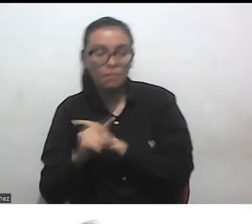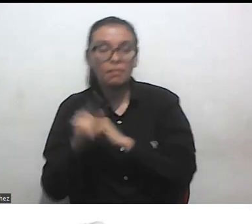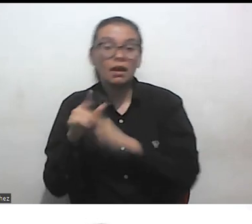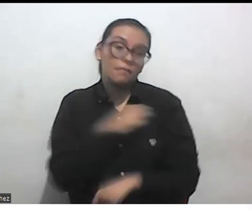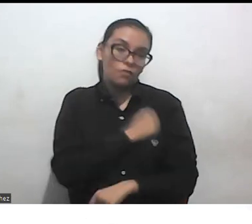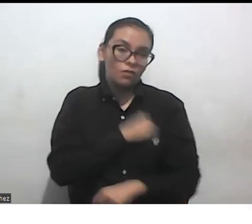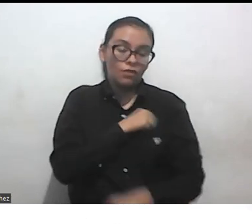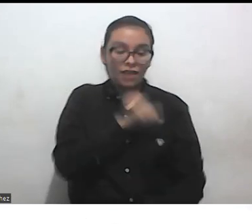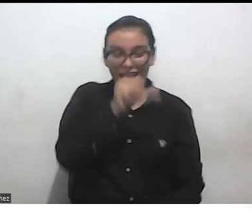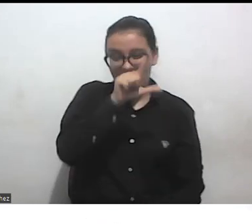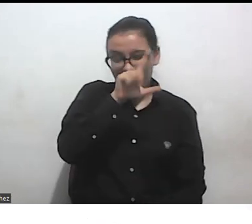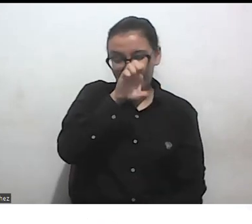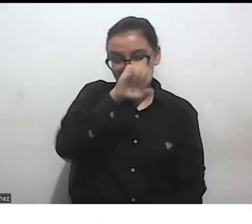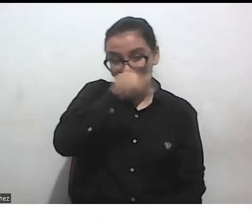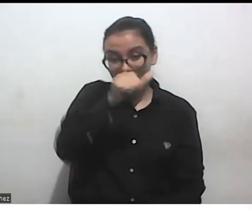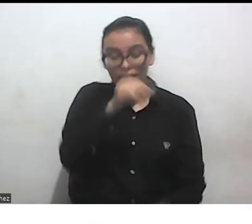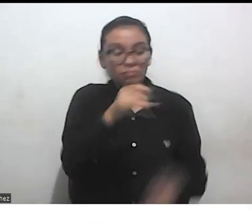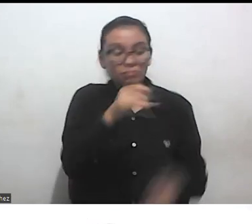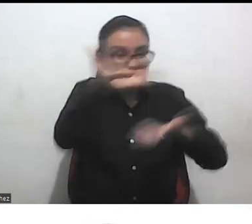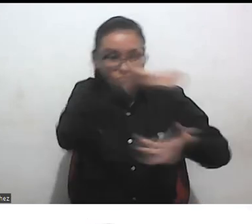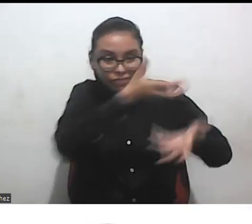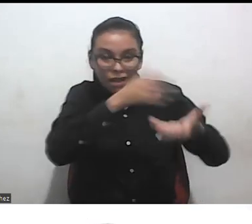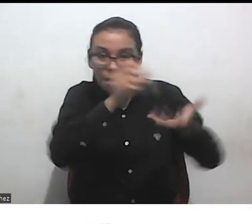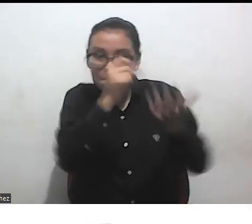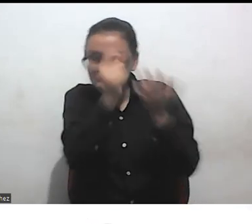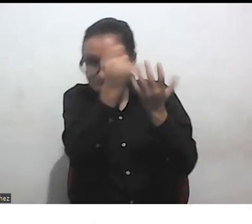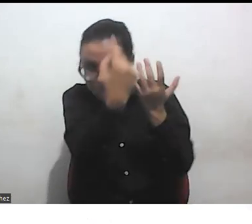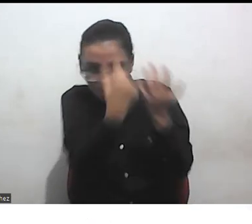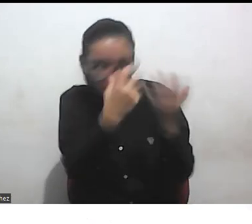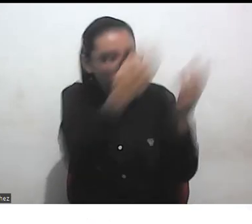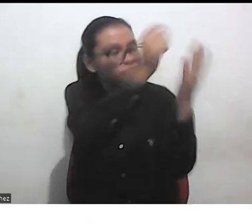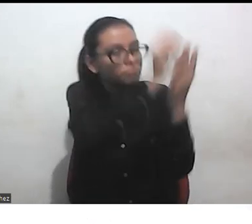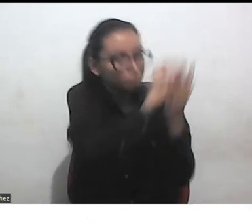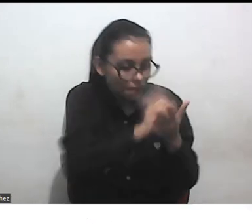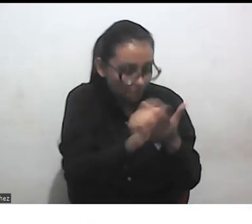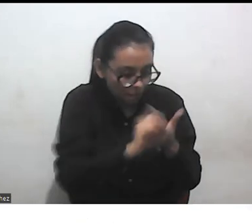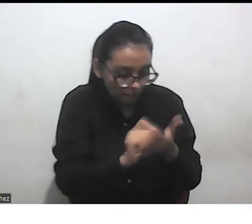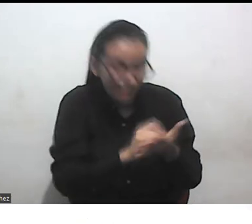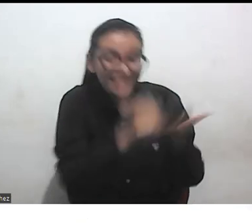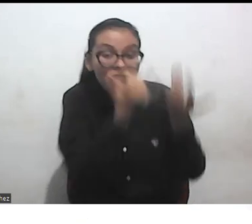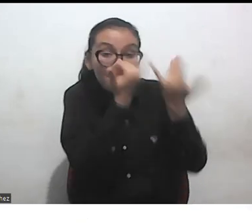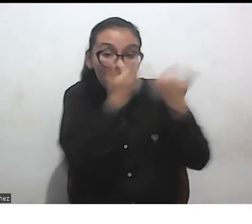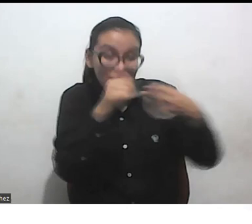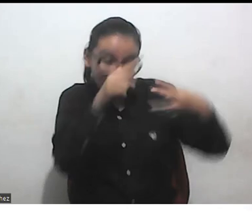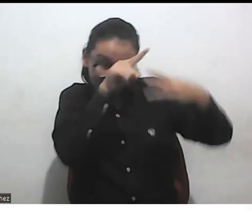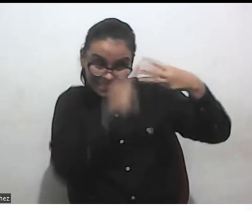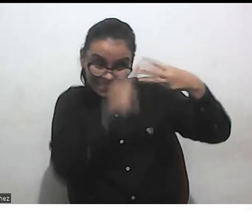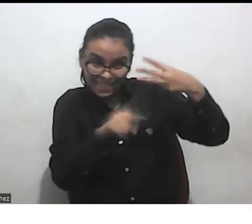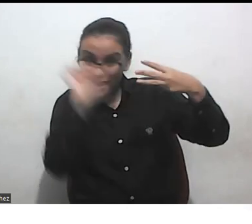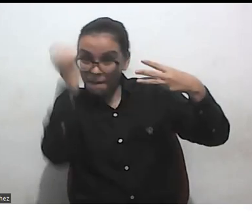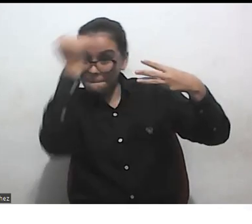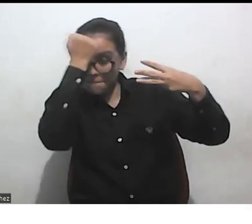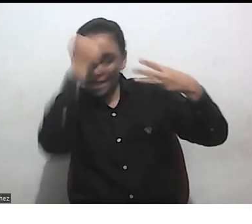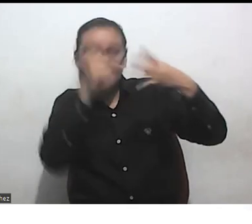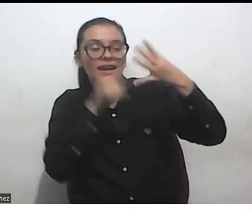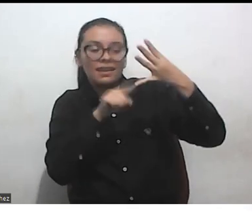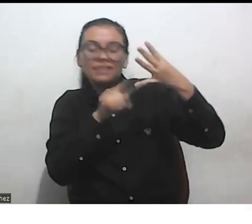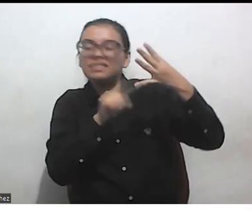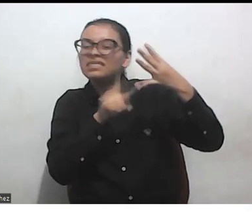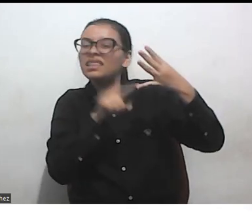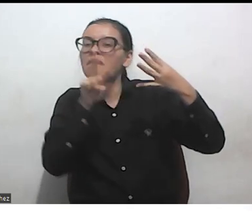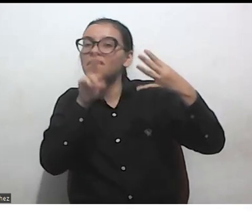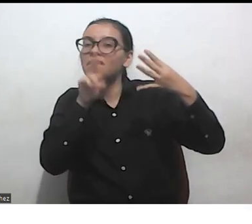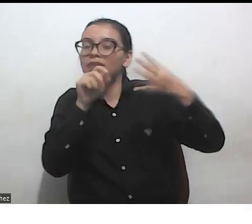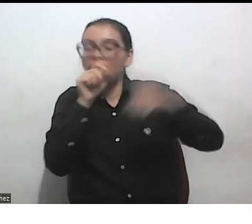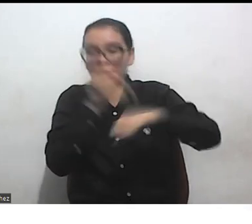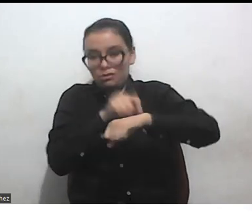las preguntas para compartirlas con las profes al finalizar. Este espacio con el público al final será de 20 minutos aproximadamente.